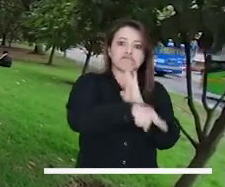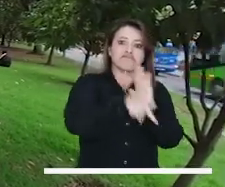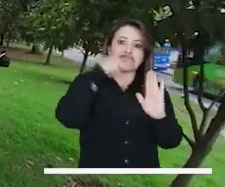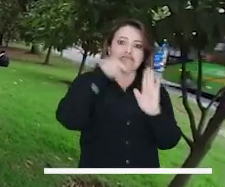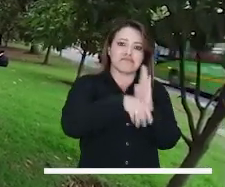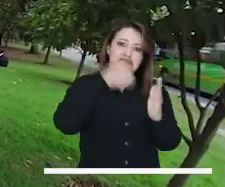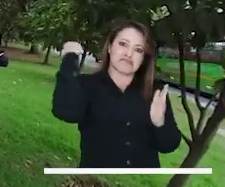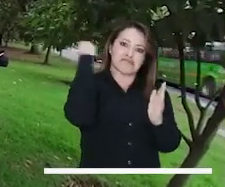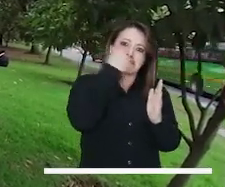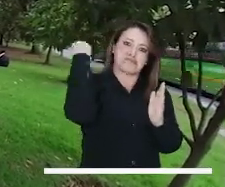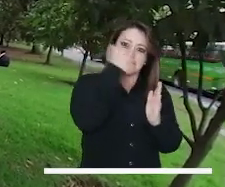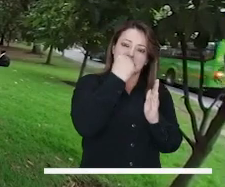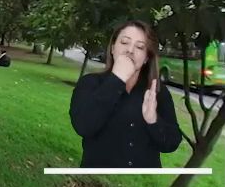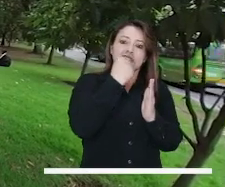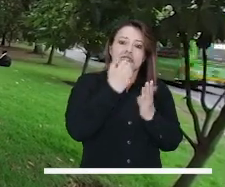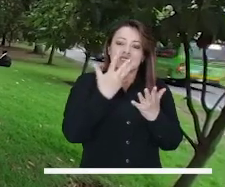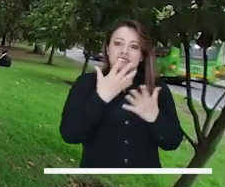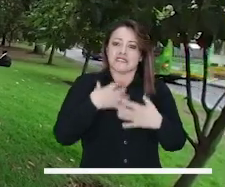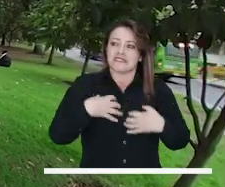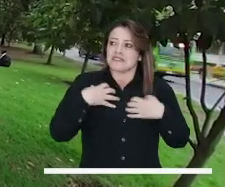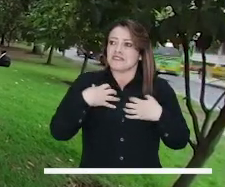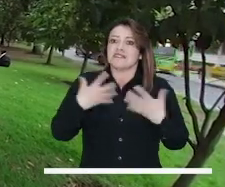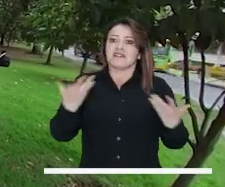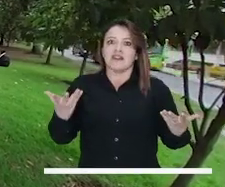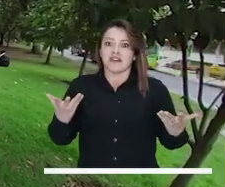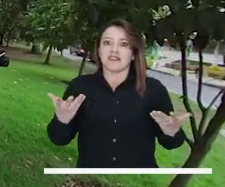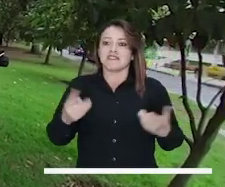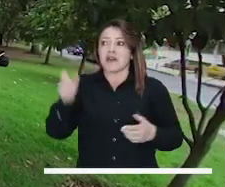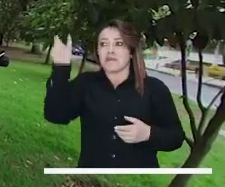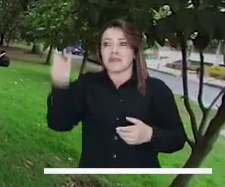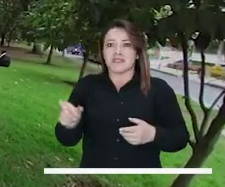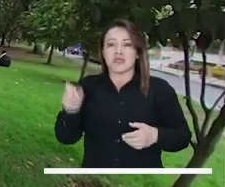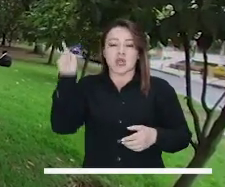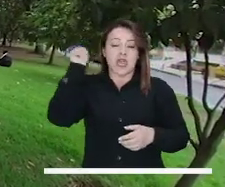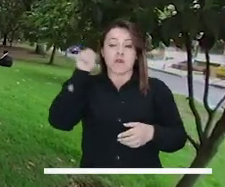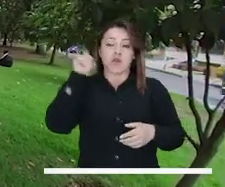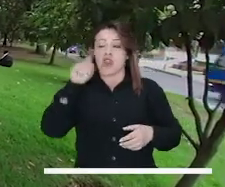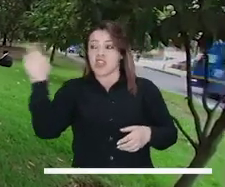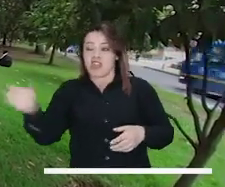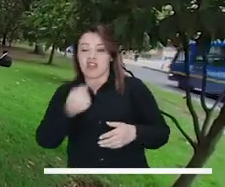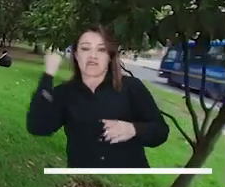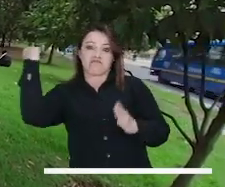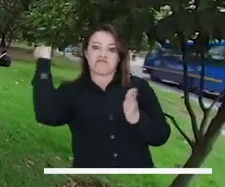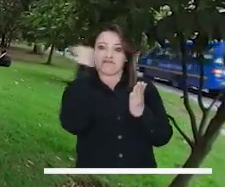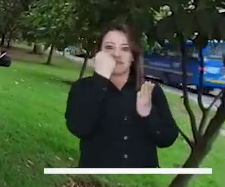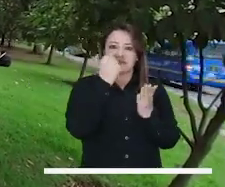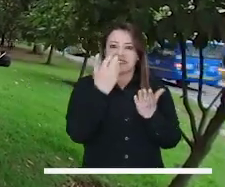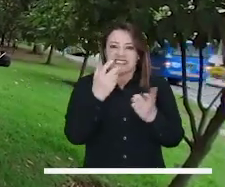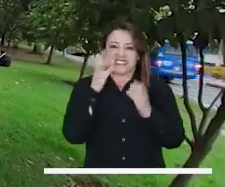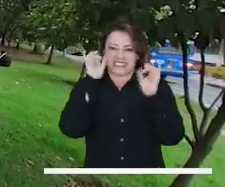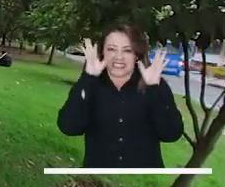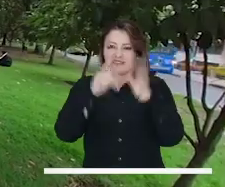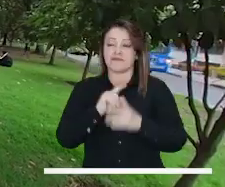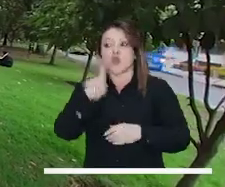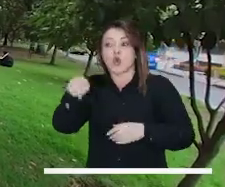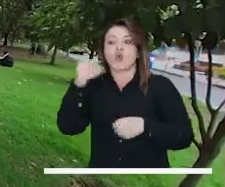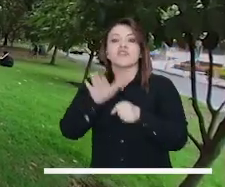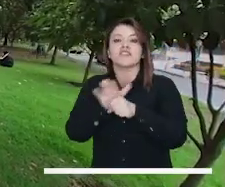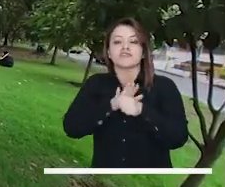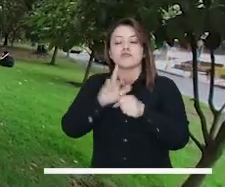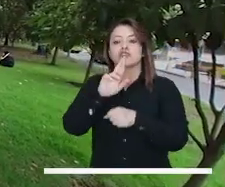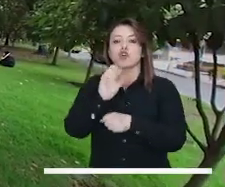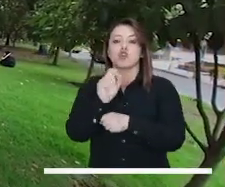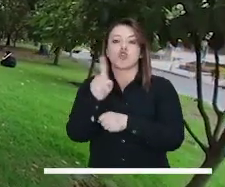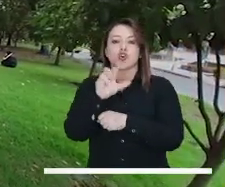el viernes de la noche después de trabajar y había asesinado a su mujer con un cuchillo cuando llegó. Había llegado borracho, tuvo una